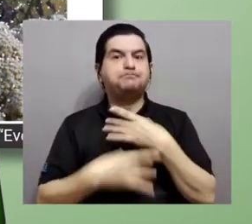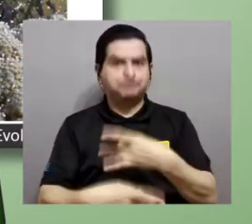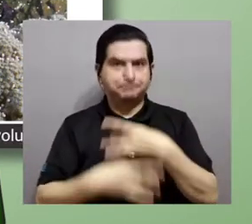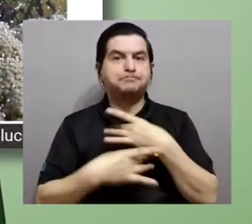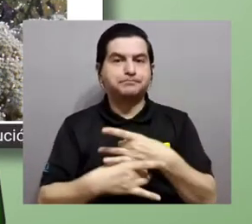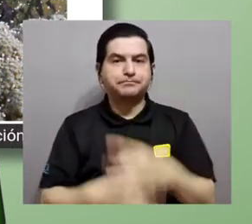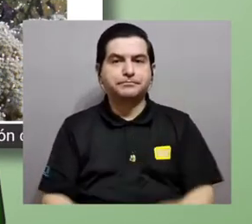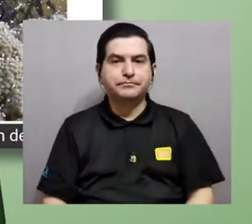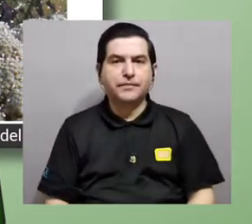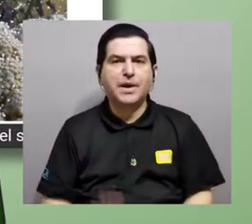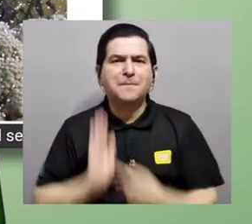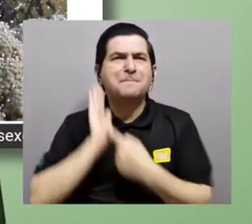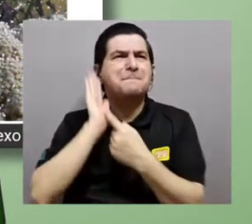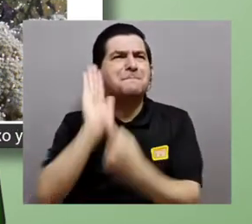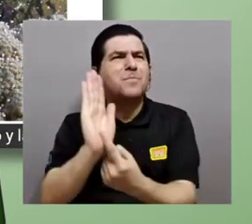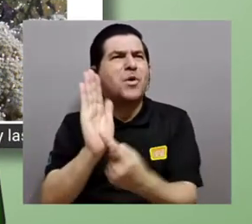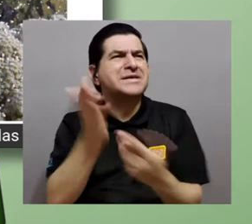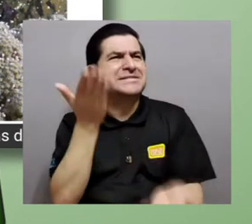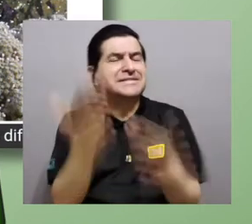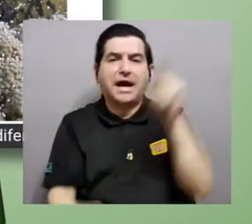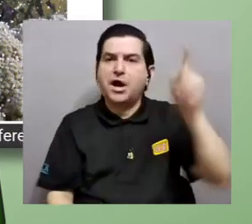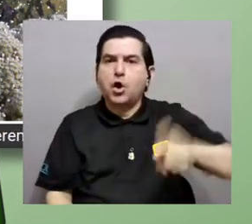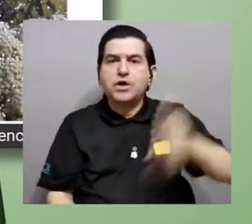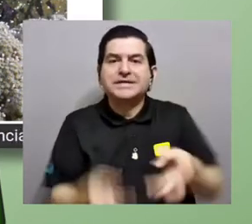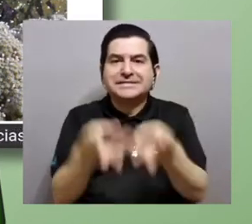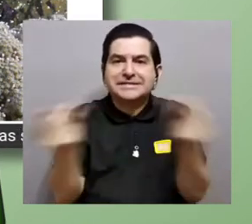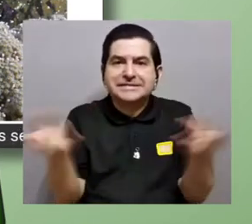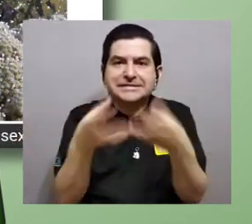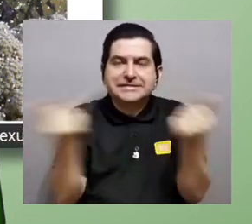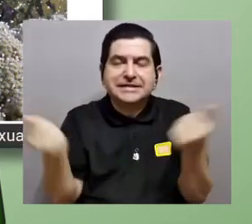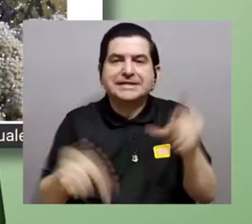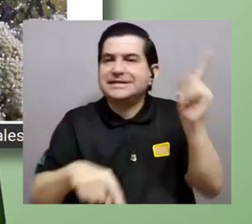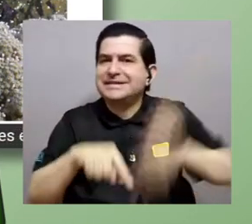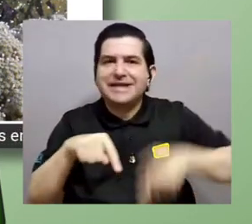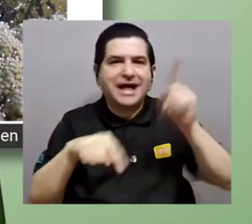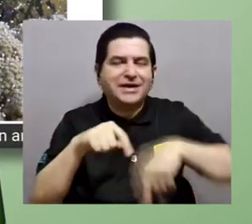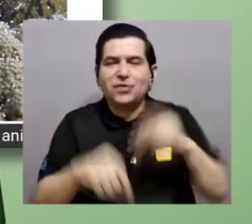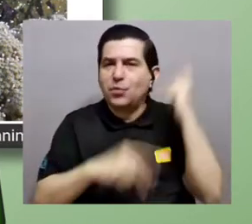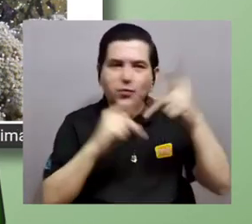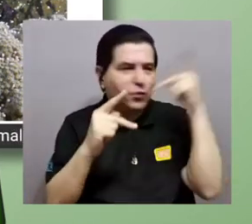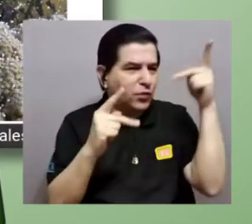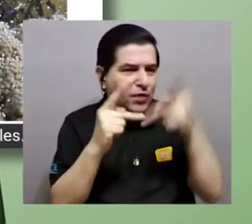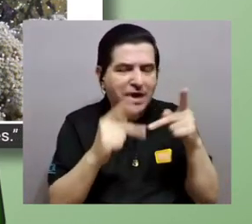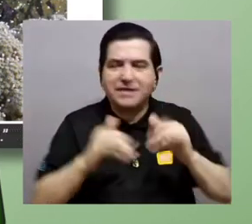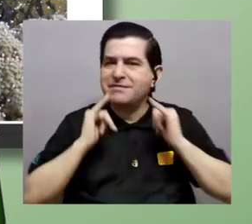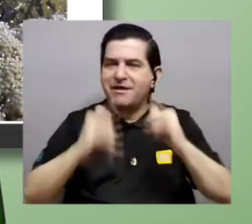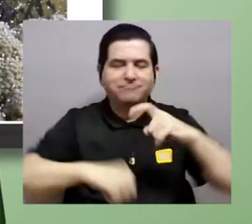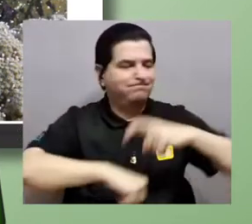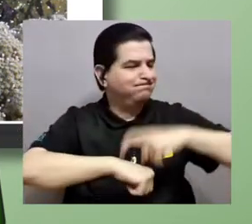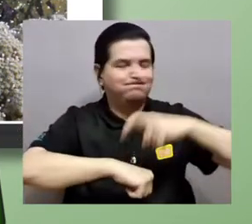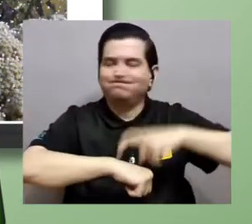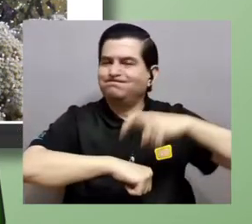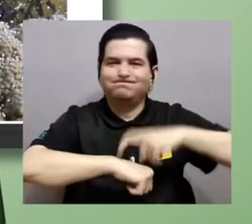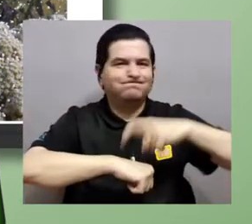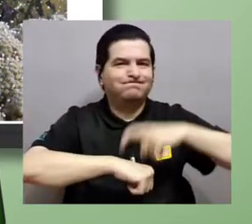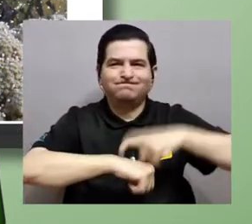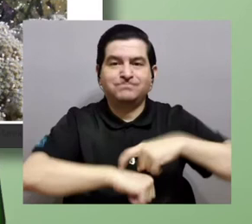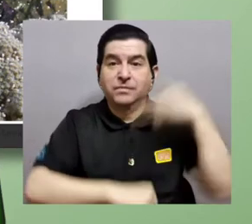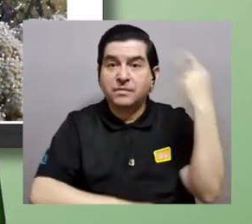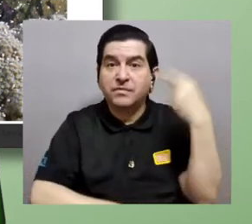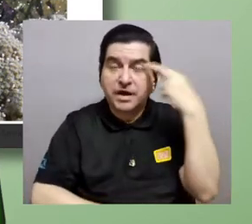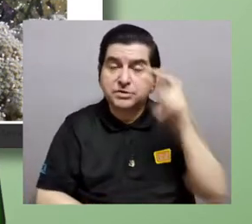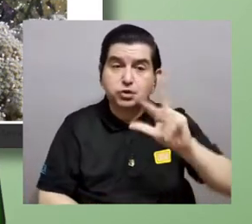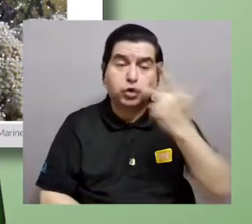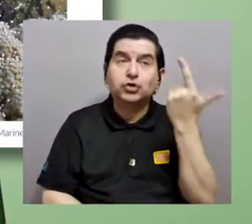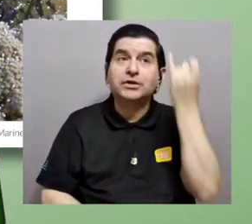presentan, o más bien requieren de soluciones que no pueden perfeccionarse simultáneamente. Y esto se debe a la tercera